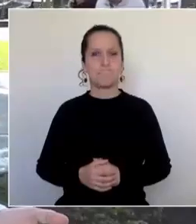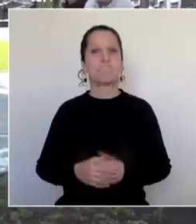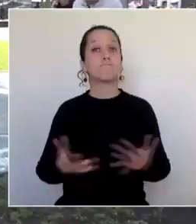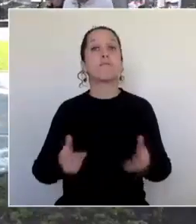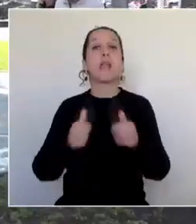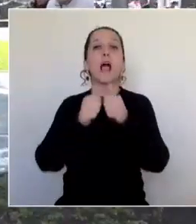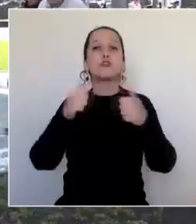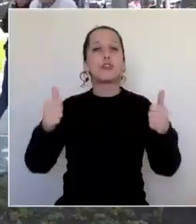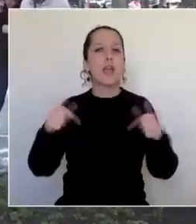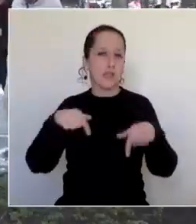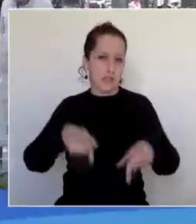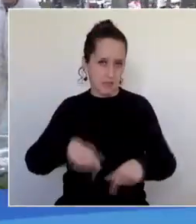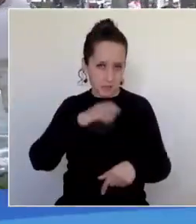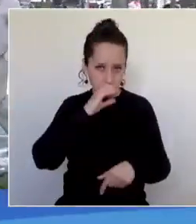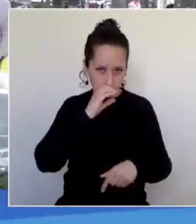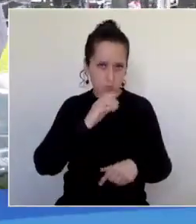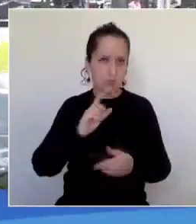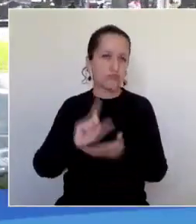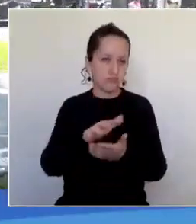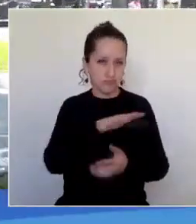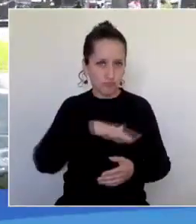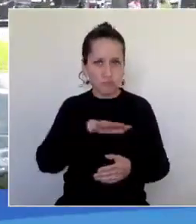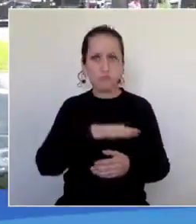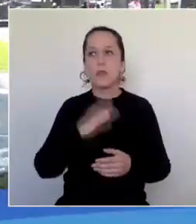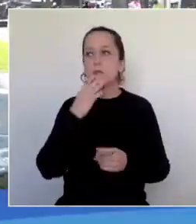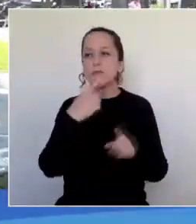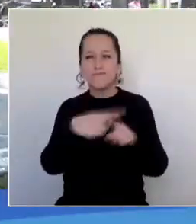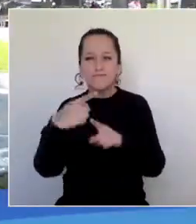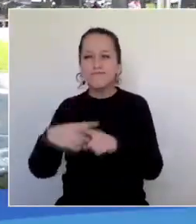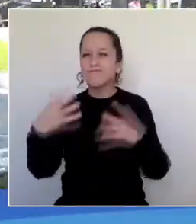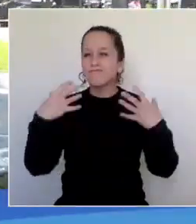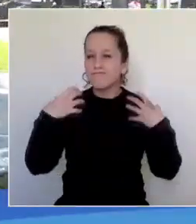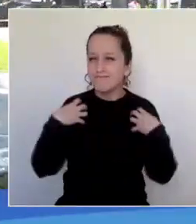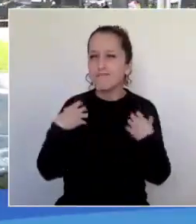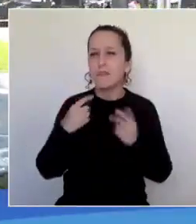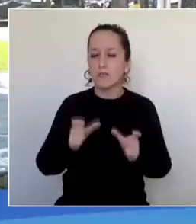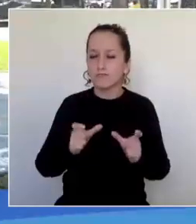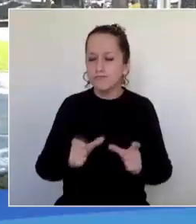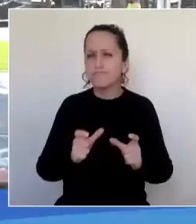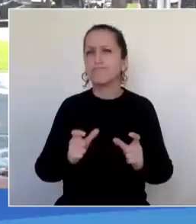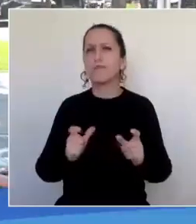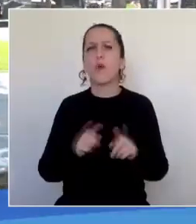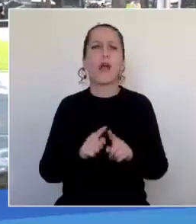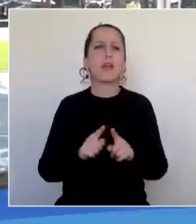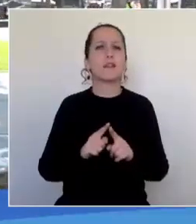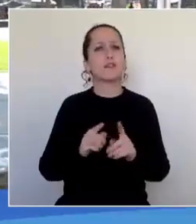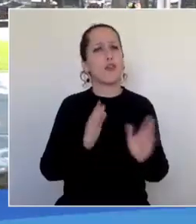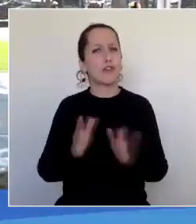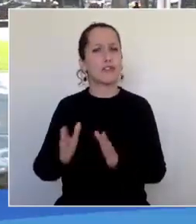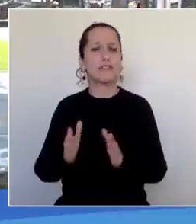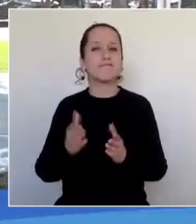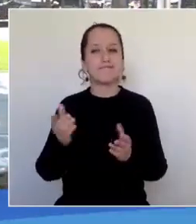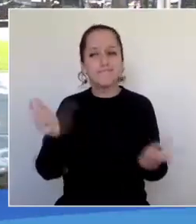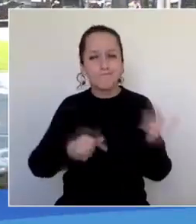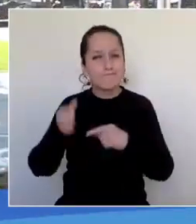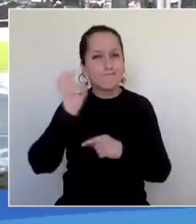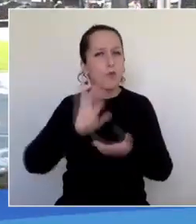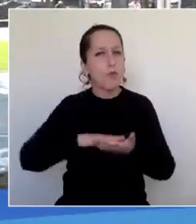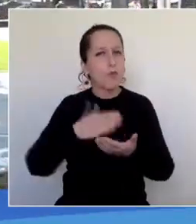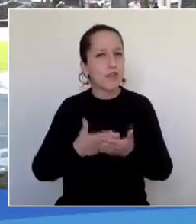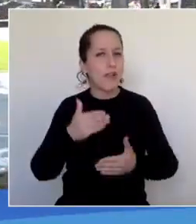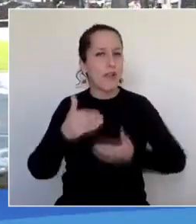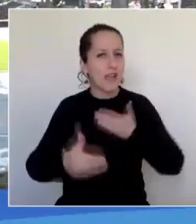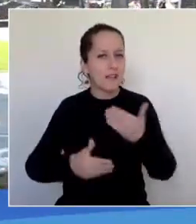Autoridades locales y también distintas unidades a cargo del orden y la seguridad se reunieron para evaluar cómo han sido los